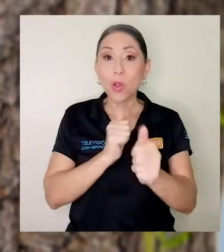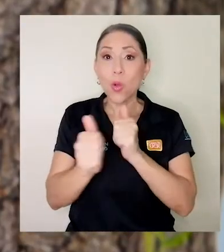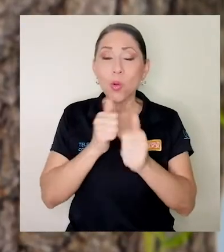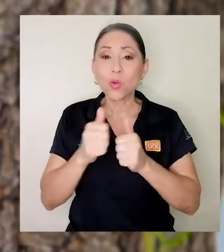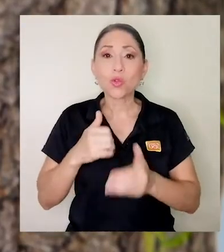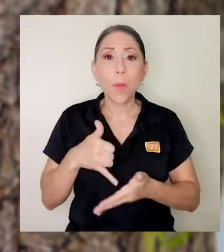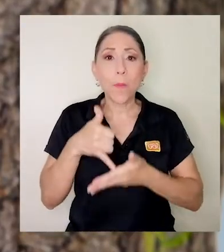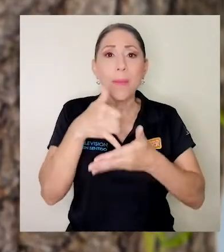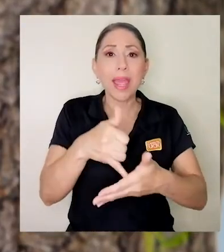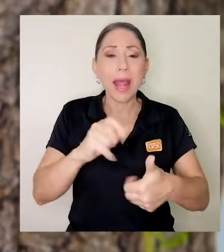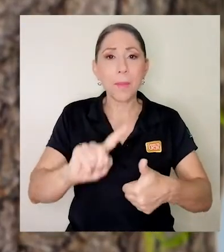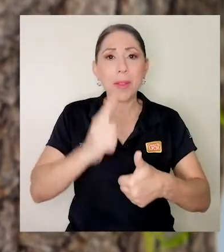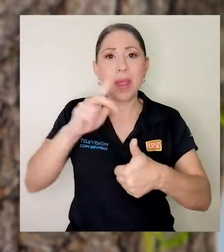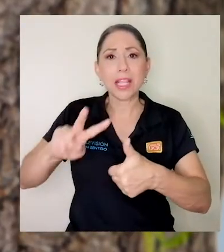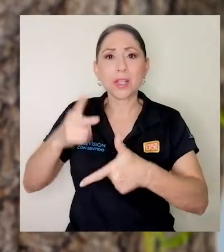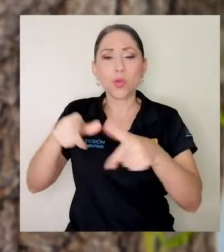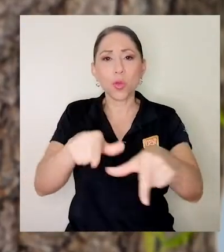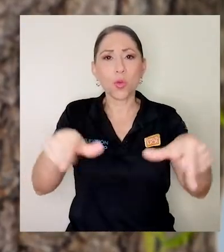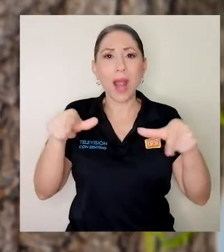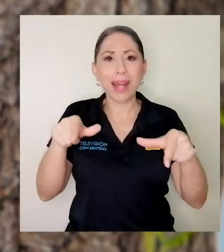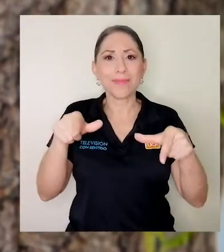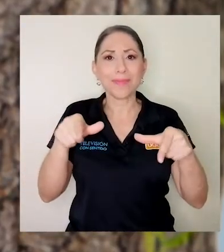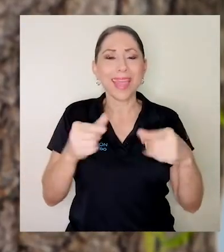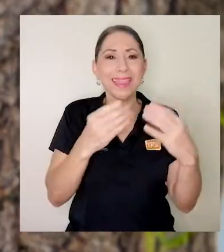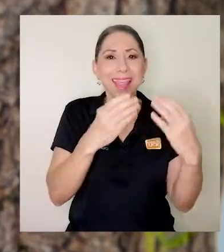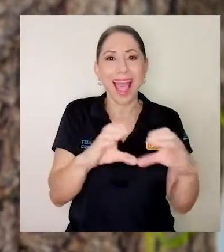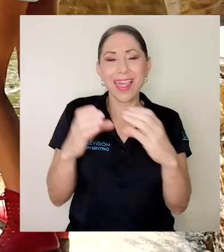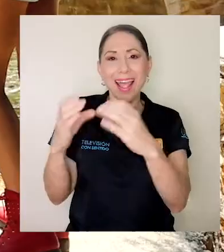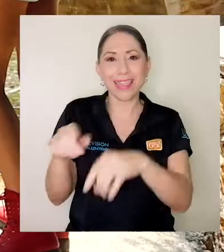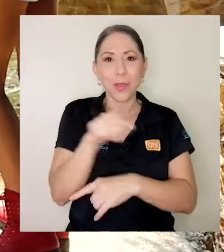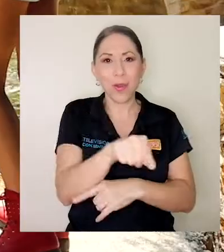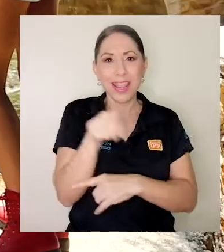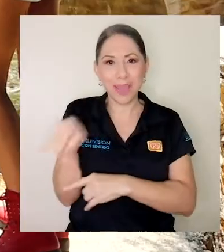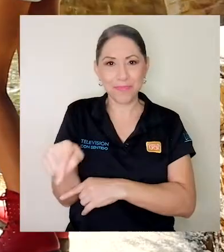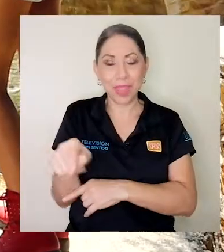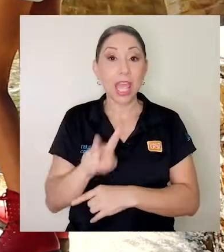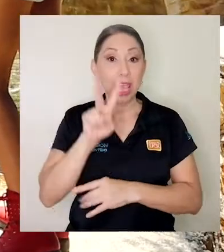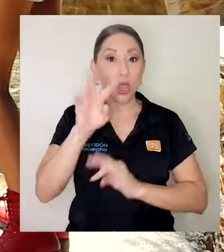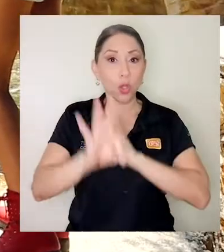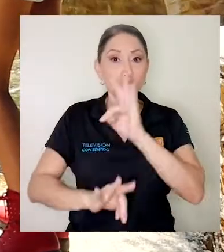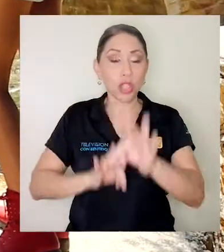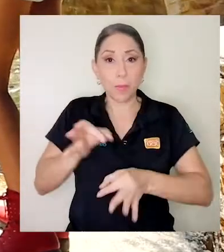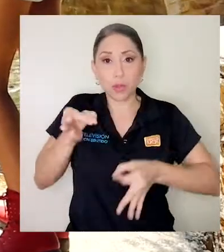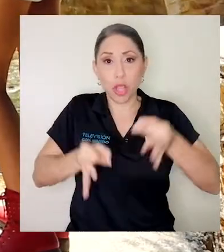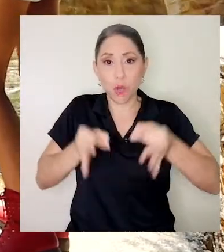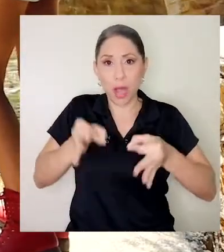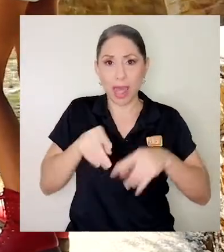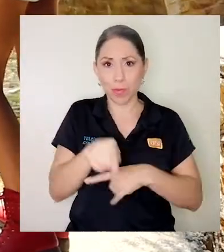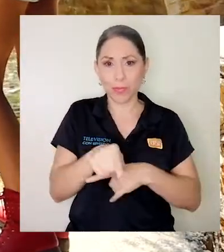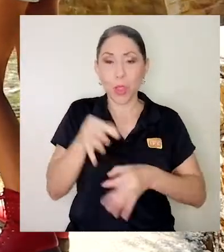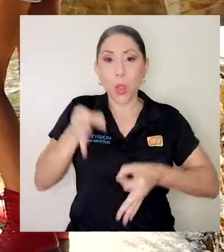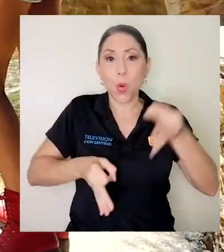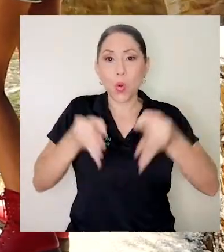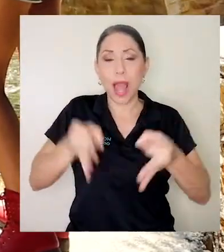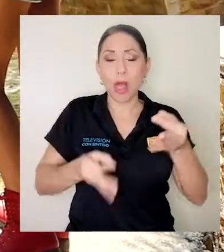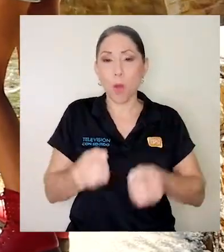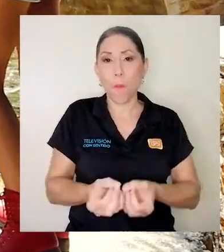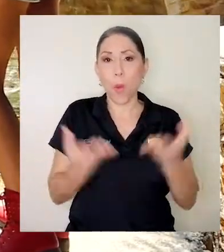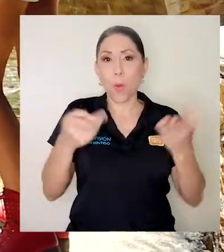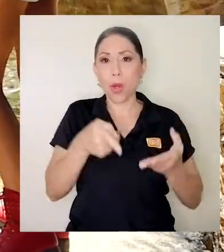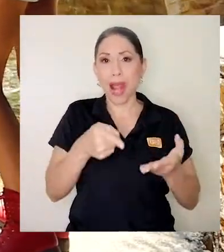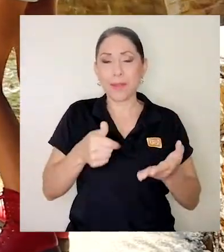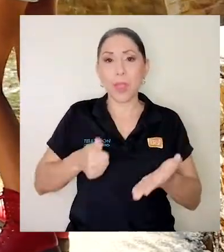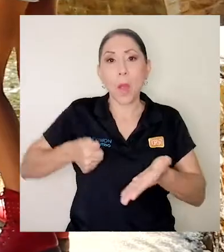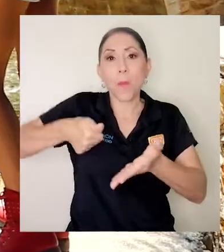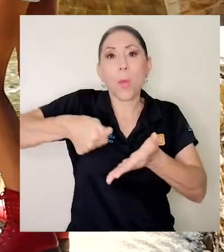premiará al primer y segundo lugar de cada categoría y habrá dos tipos de jurado. El jurado popular